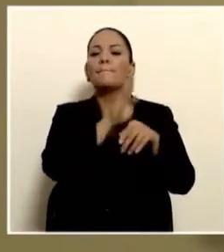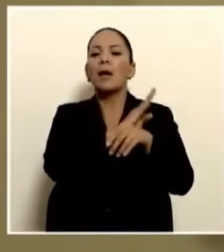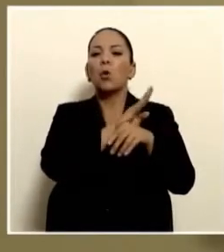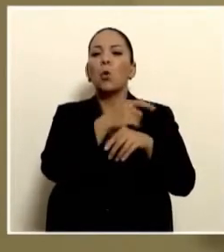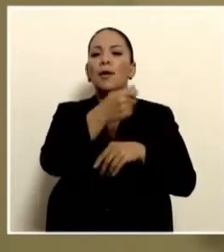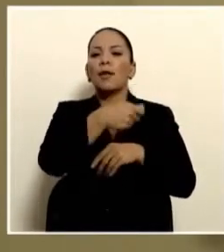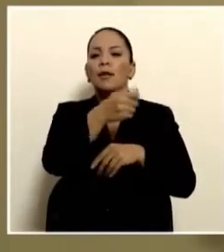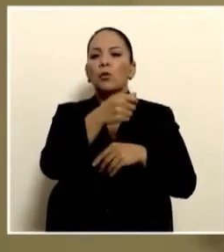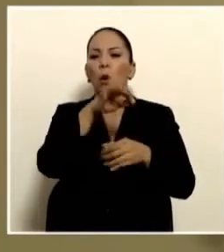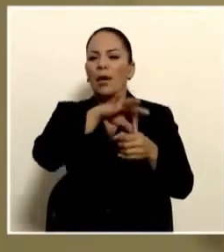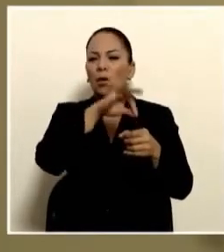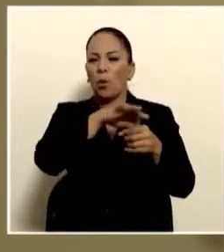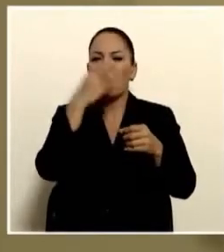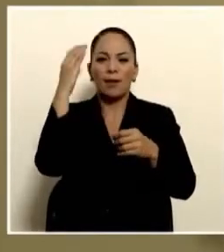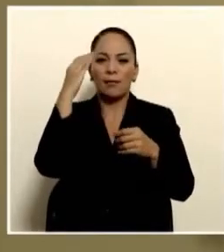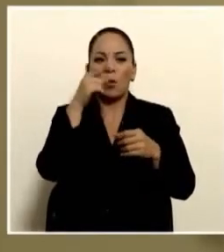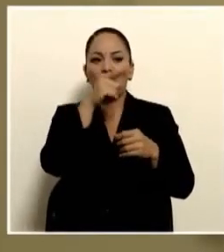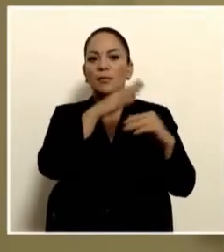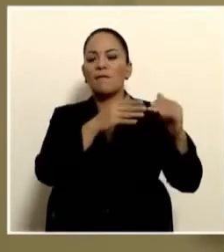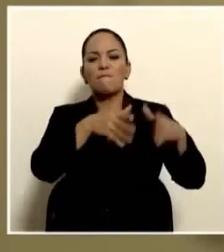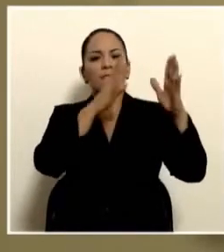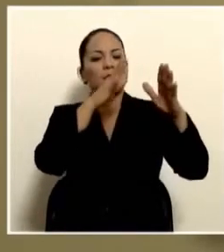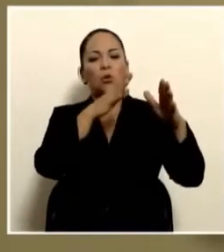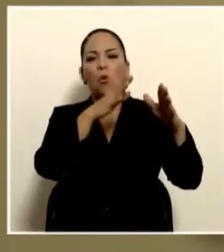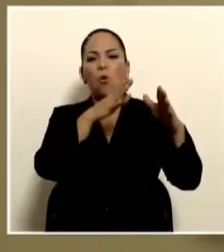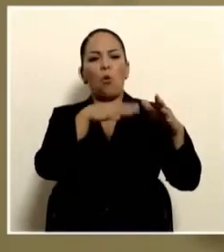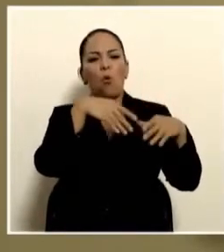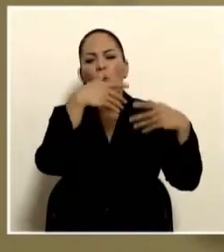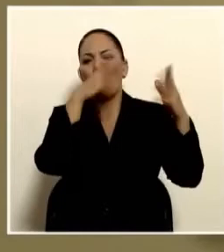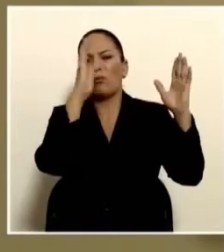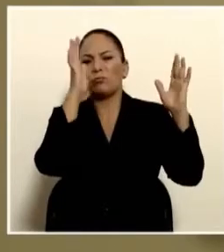Agrícola Cartago, que está abandonado desde hace años.